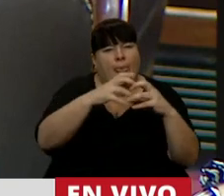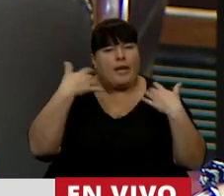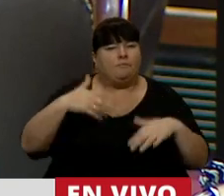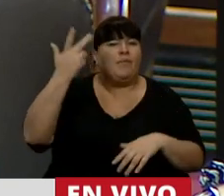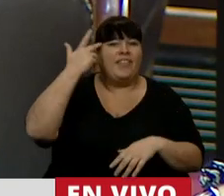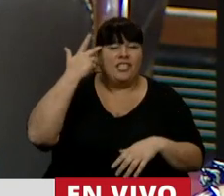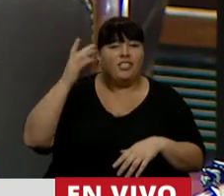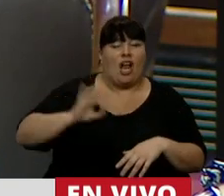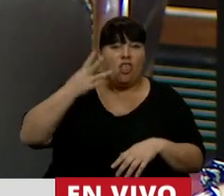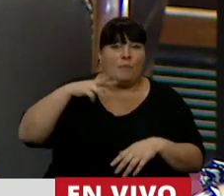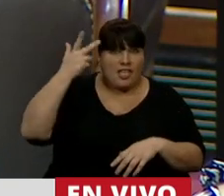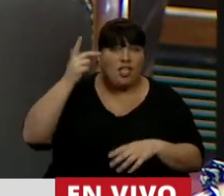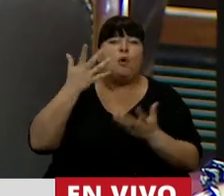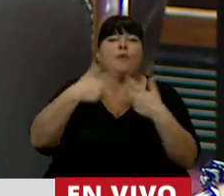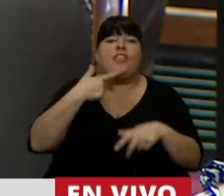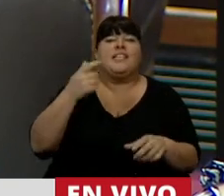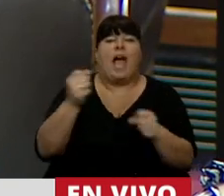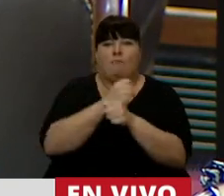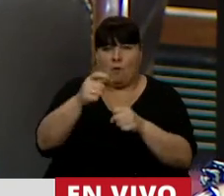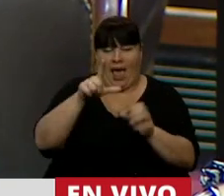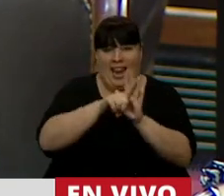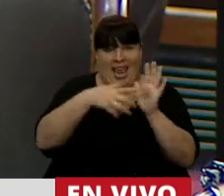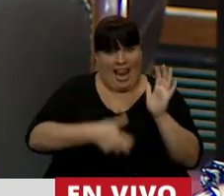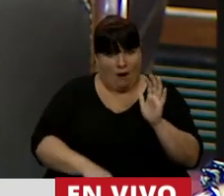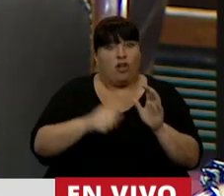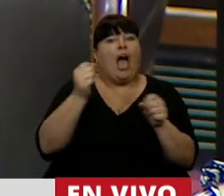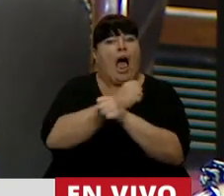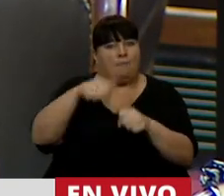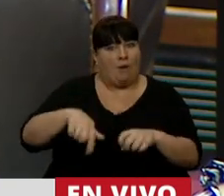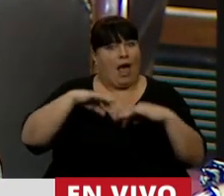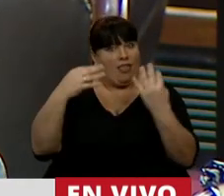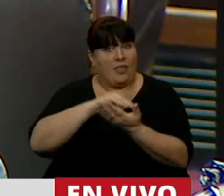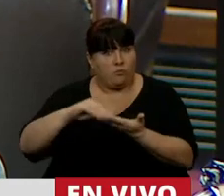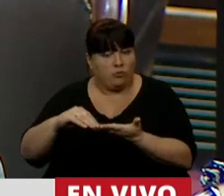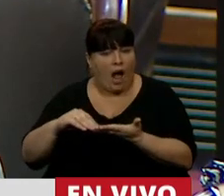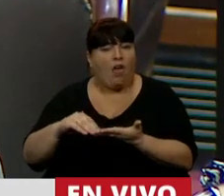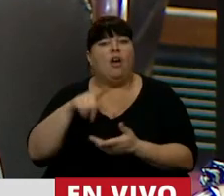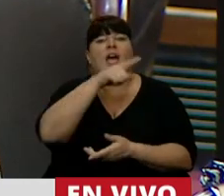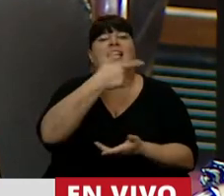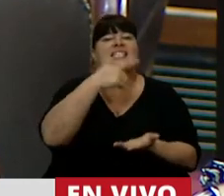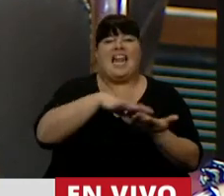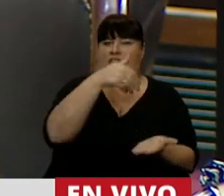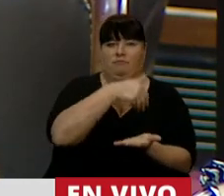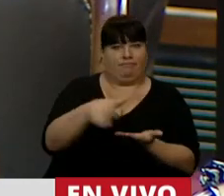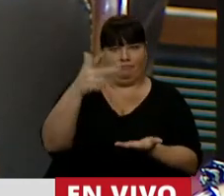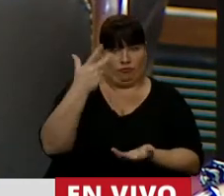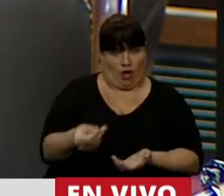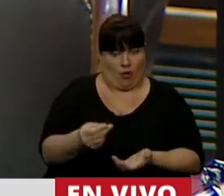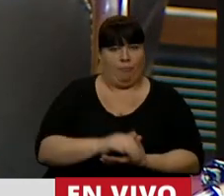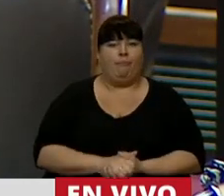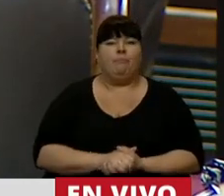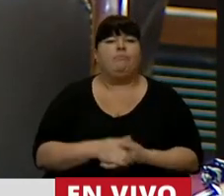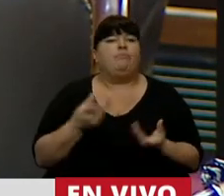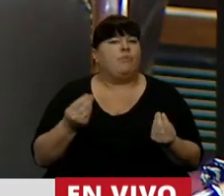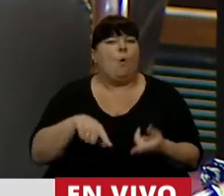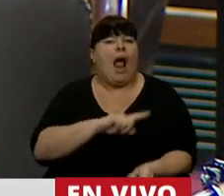18, el proyecto que proponía legalizar la práctica del aborto que tuvo media sanción en esta Cámara fue rechazado en el Senado. ¿Qué es